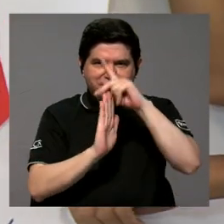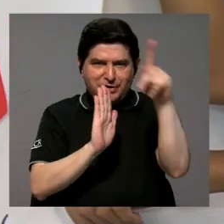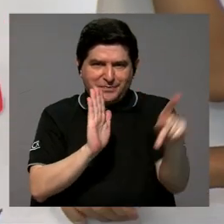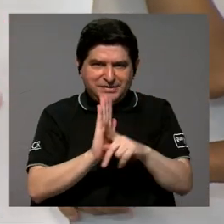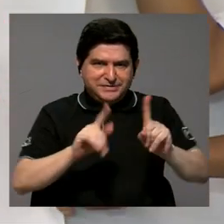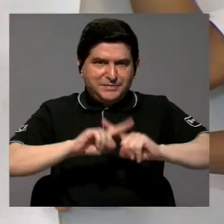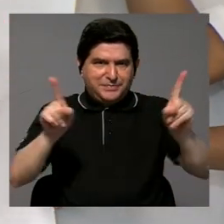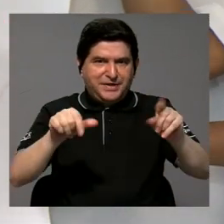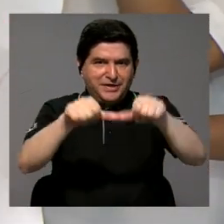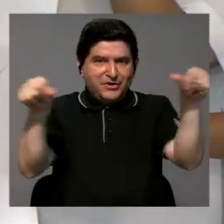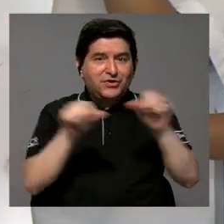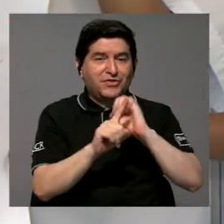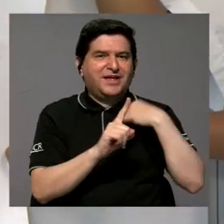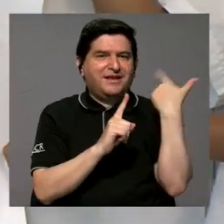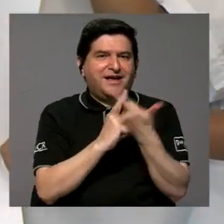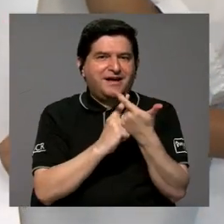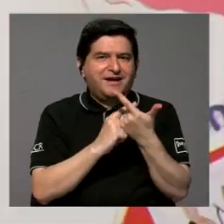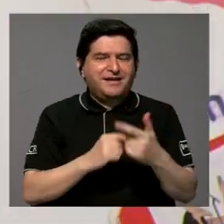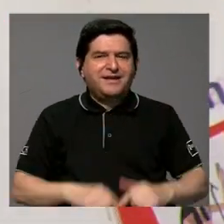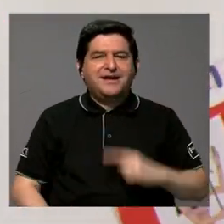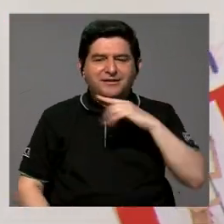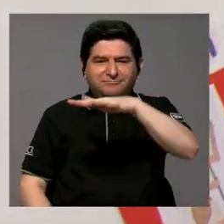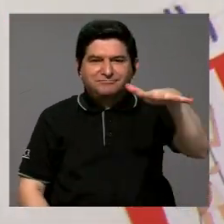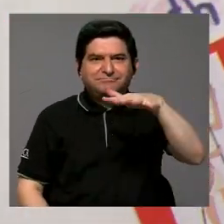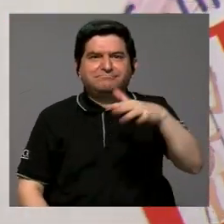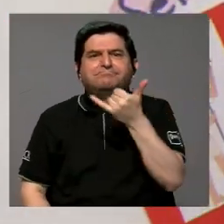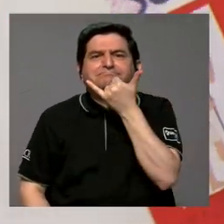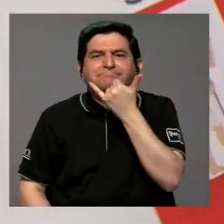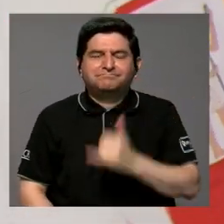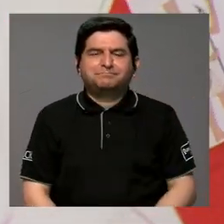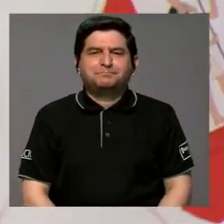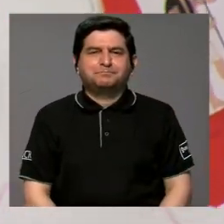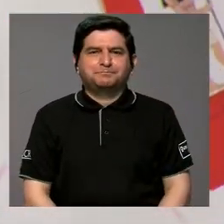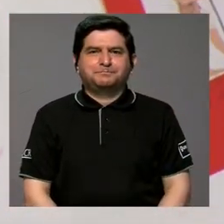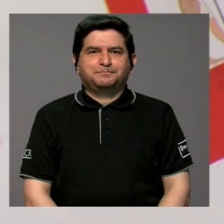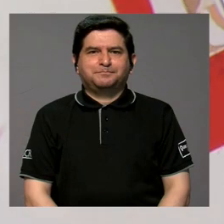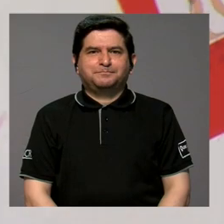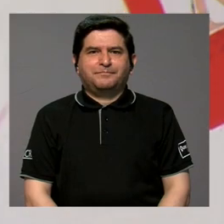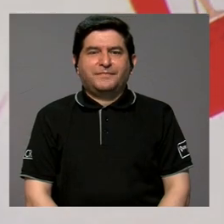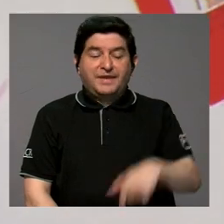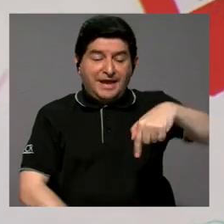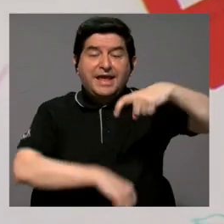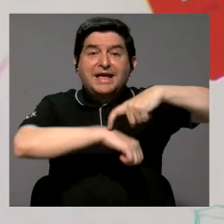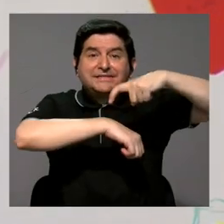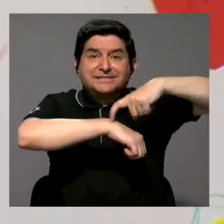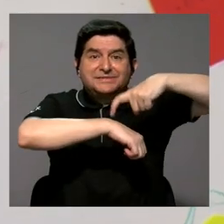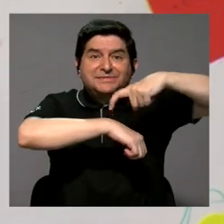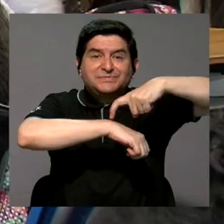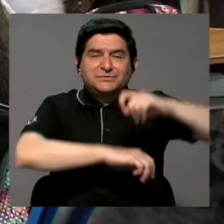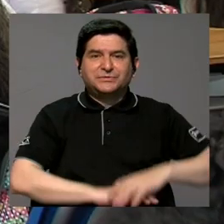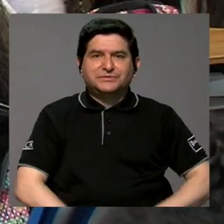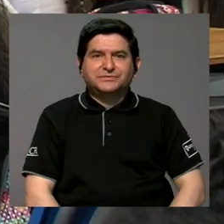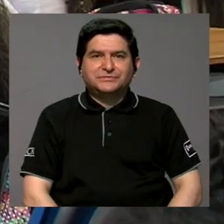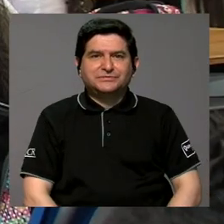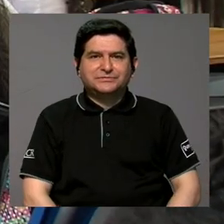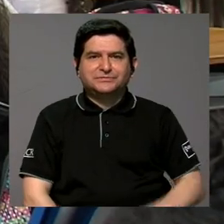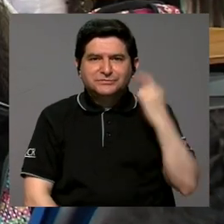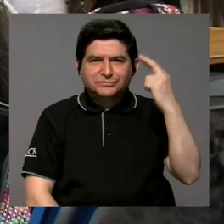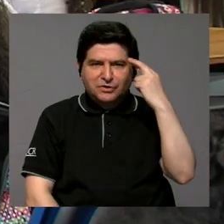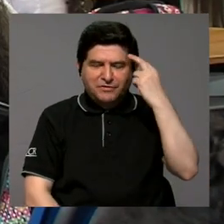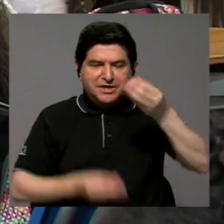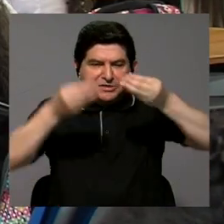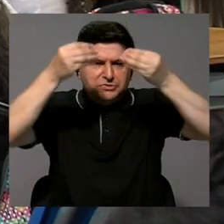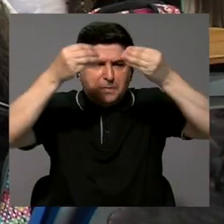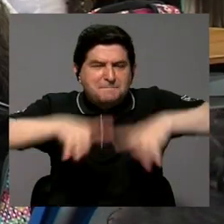principios, pero en el aspecto sociológico es el siguiente. Resulta ser que en este momento, debido a que